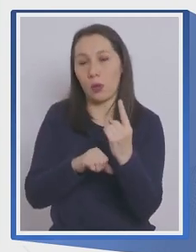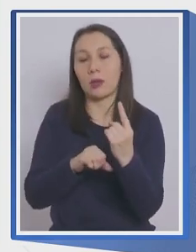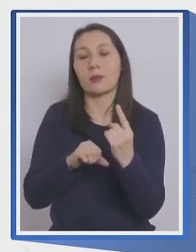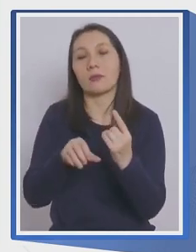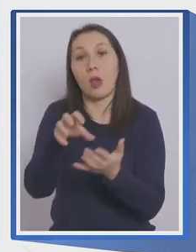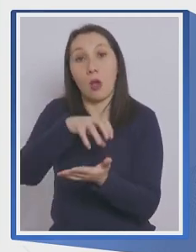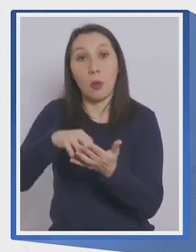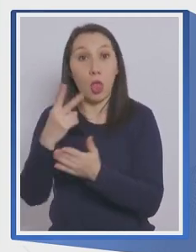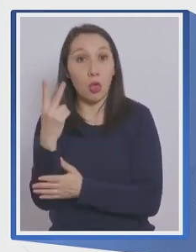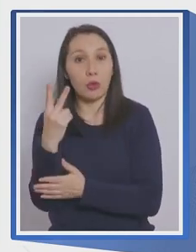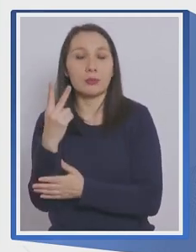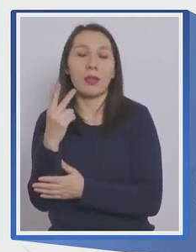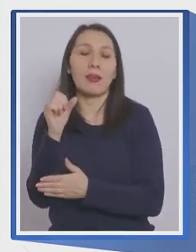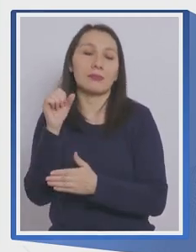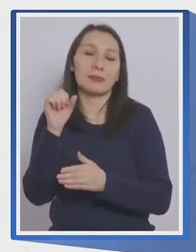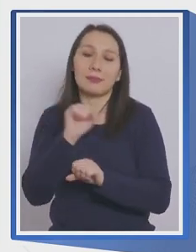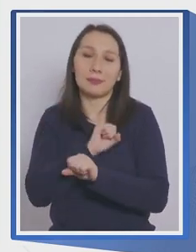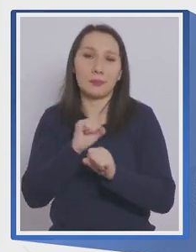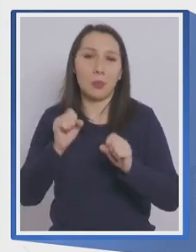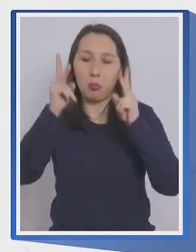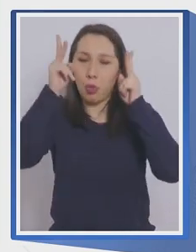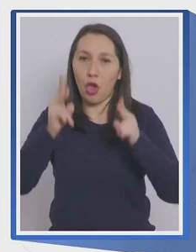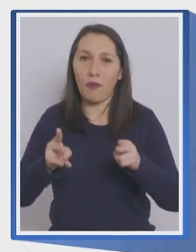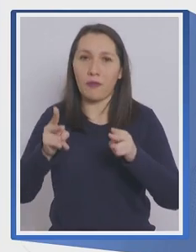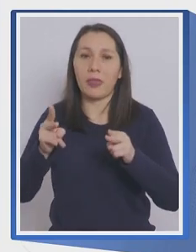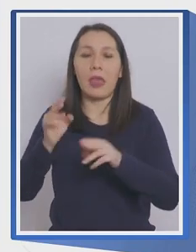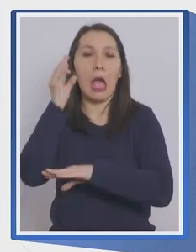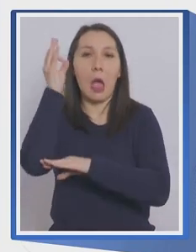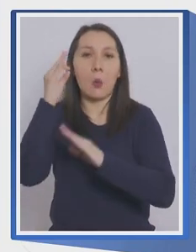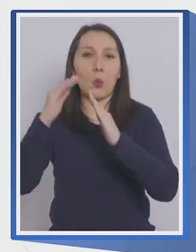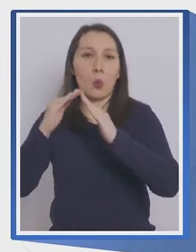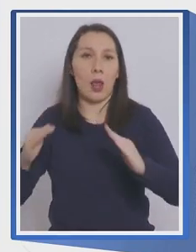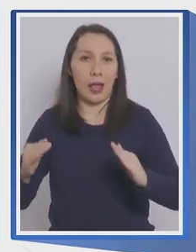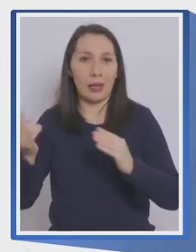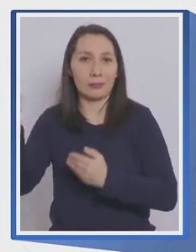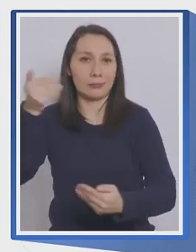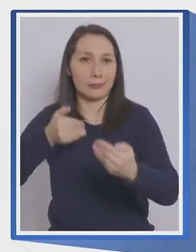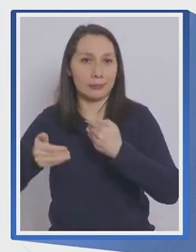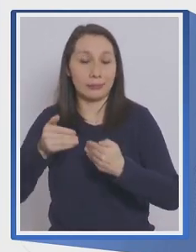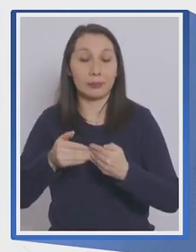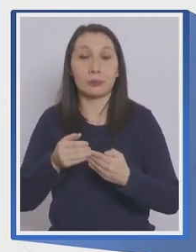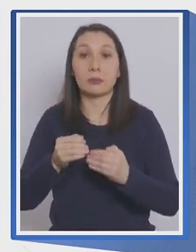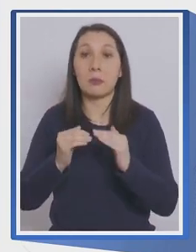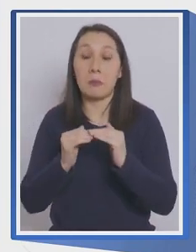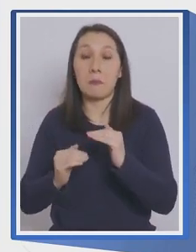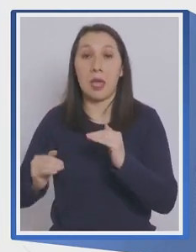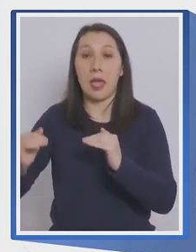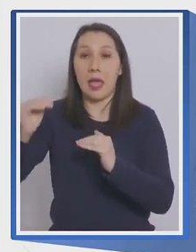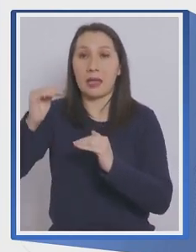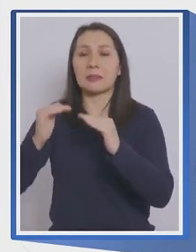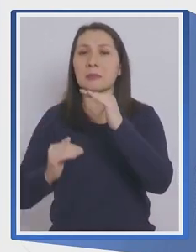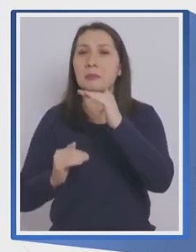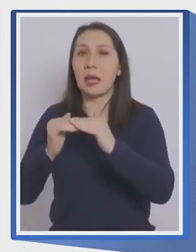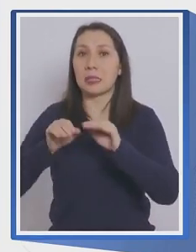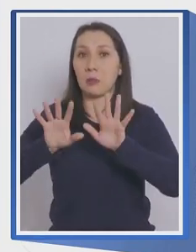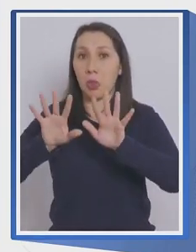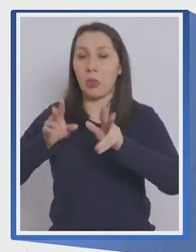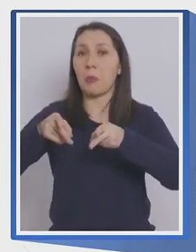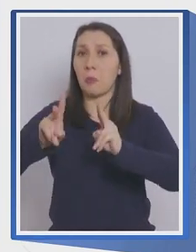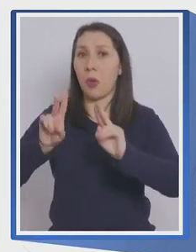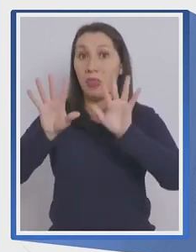comuna que está en transición y, por lo tanto, se prohíben estas reuniones. Este número aumenta a un máximo de 10